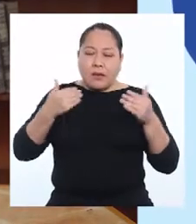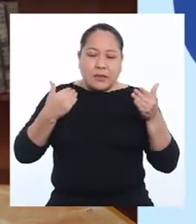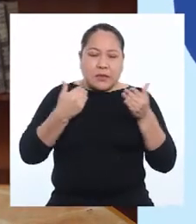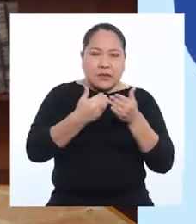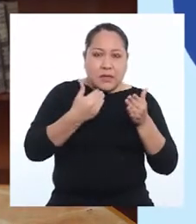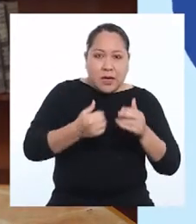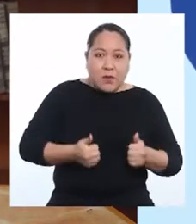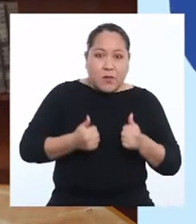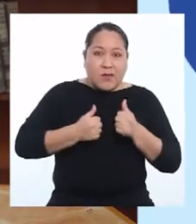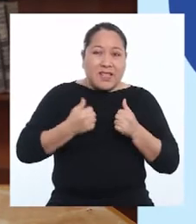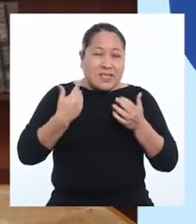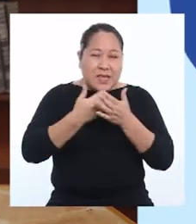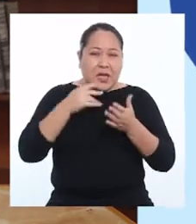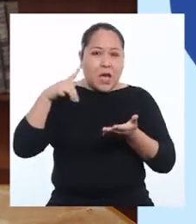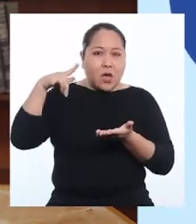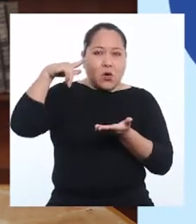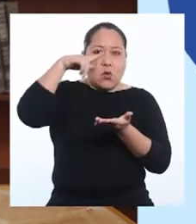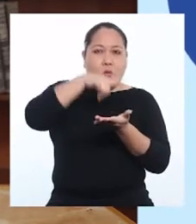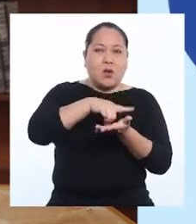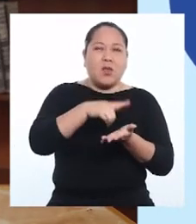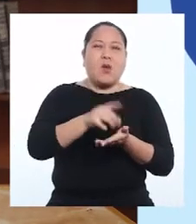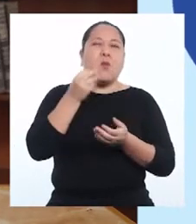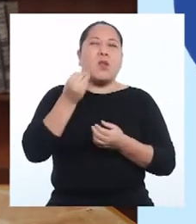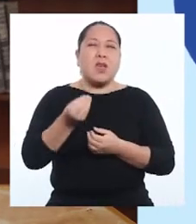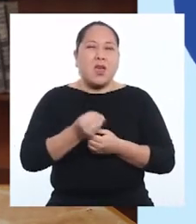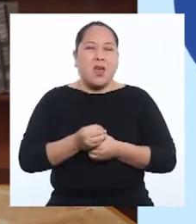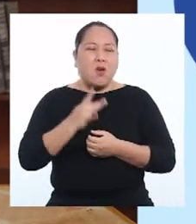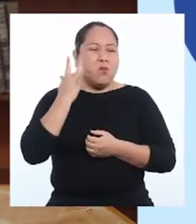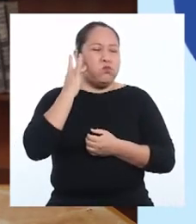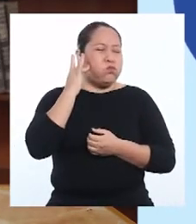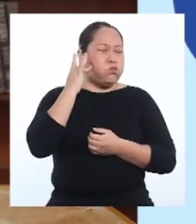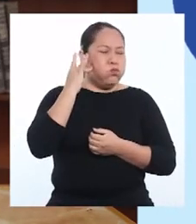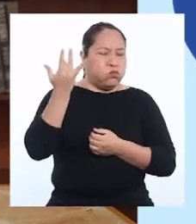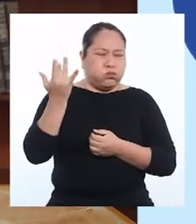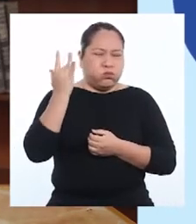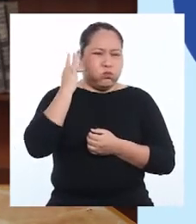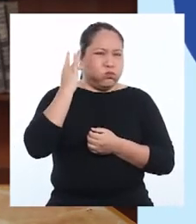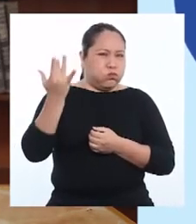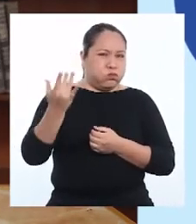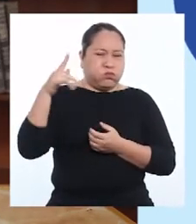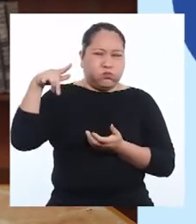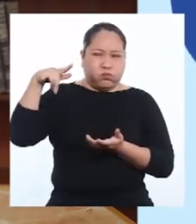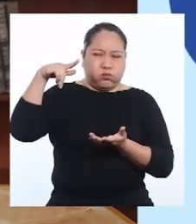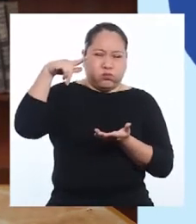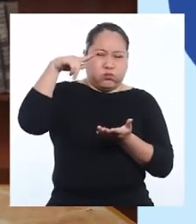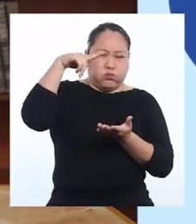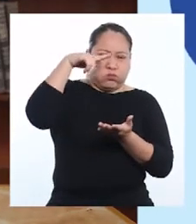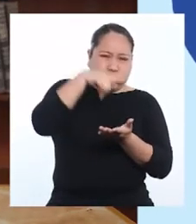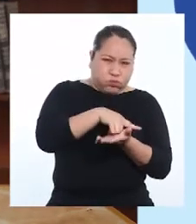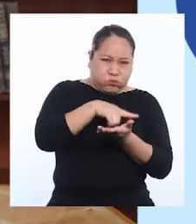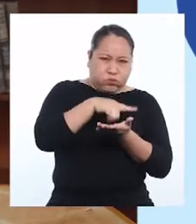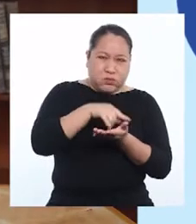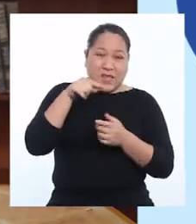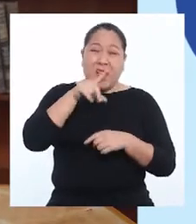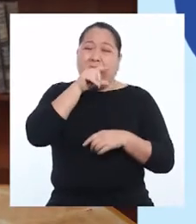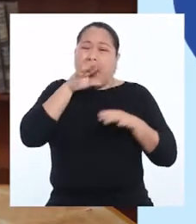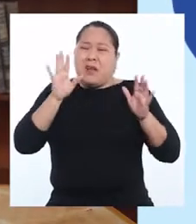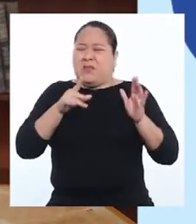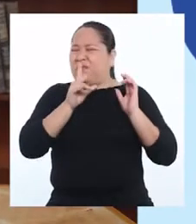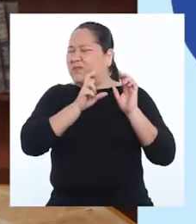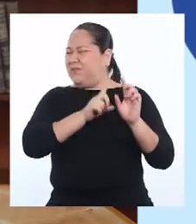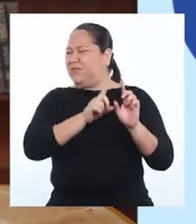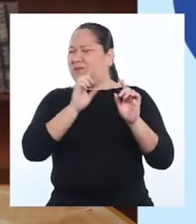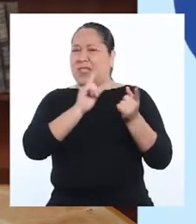producido por los aviones las obliga a modificar sus conductas reproductivas y patrones de canto,